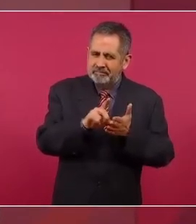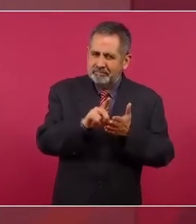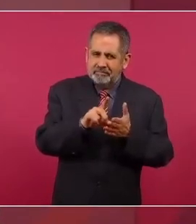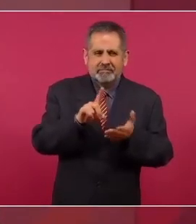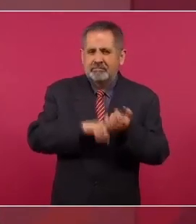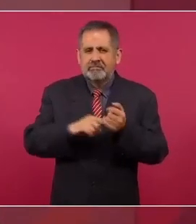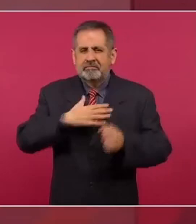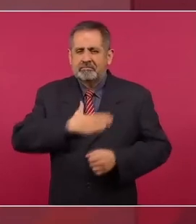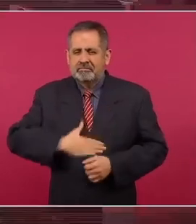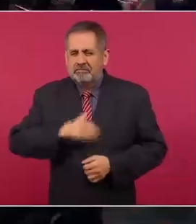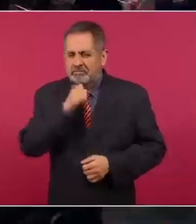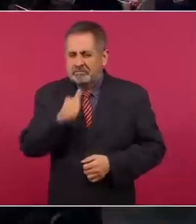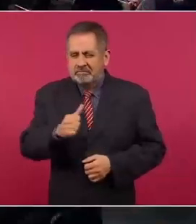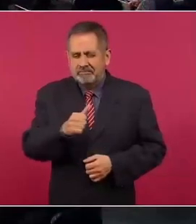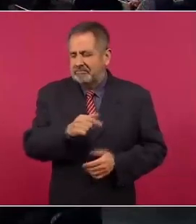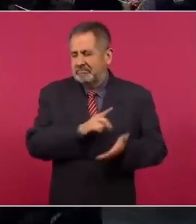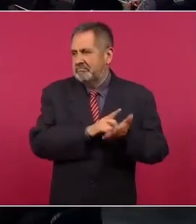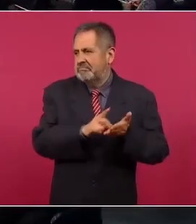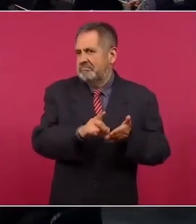la justicia.